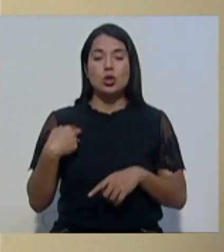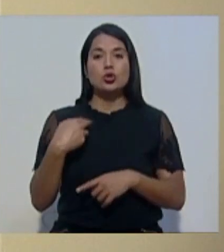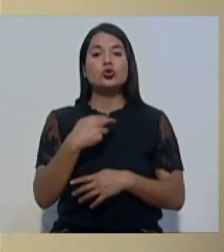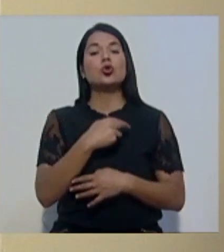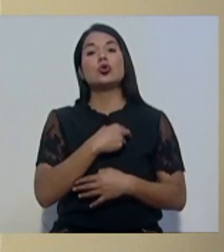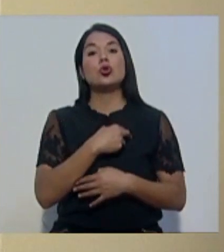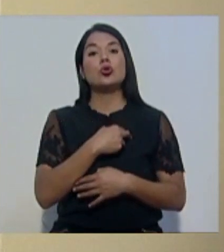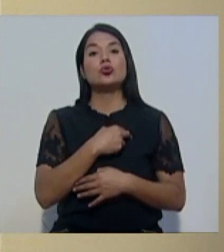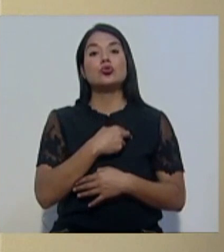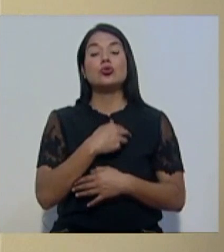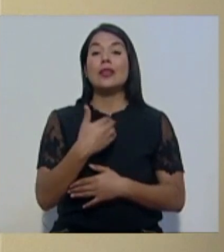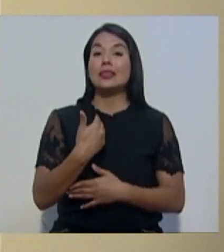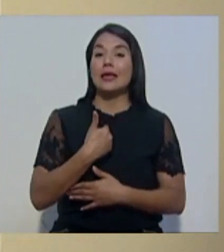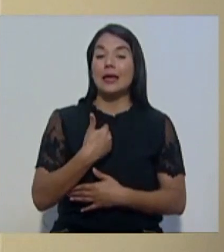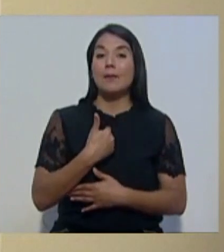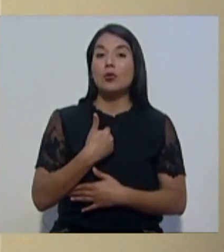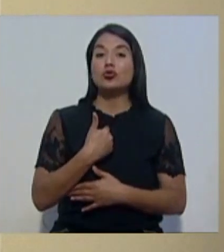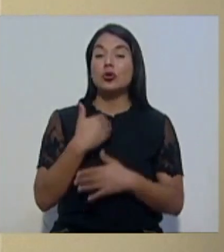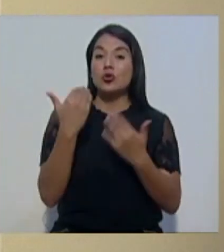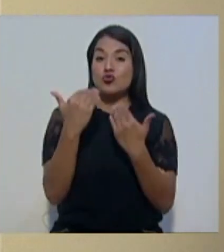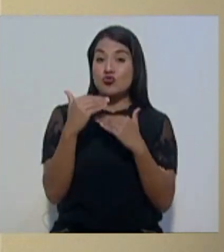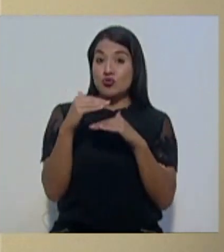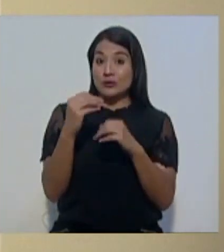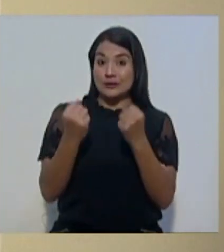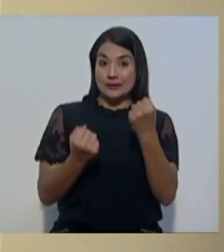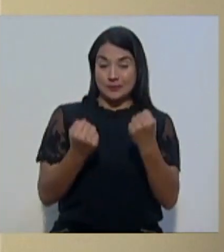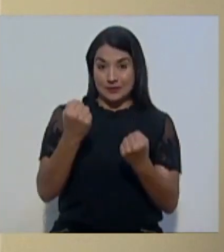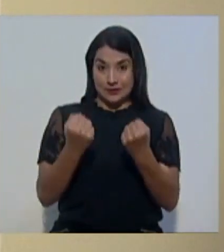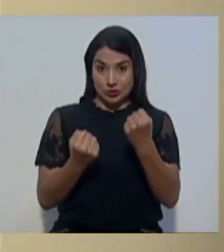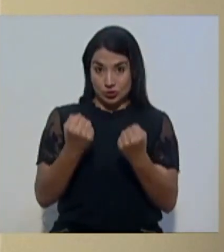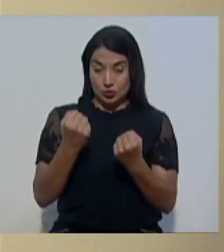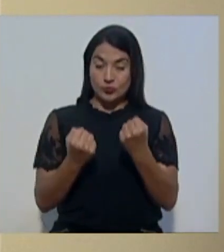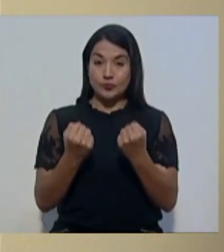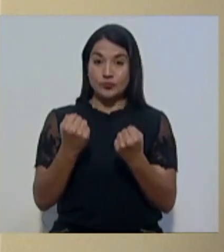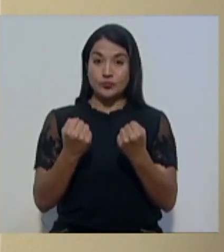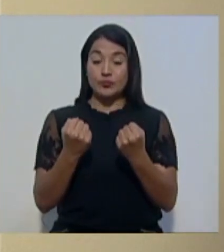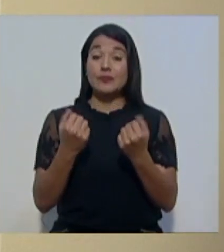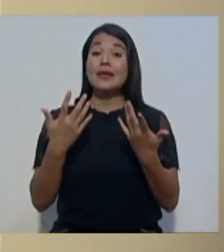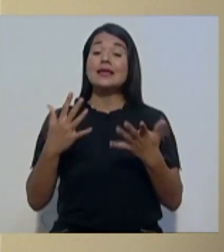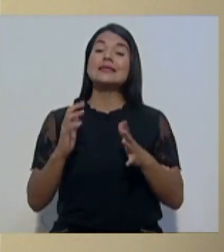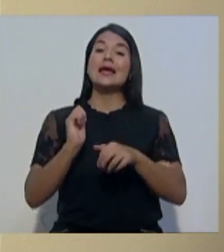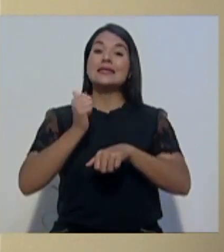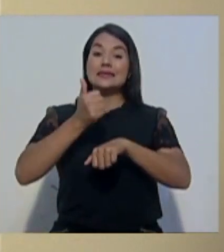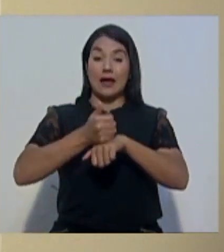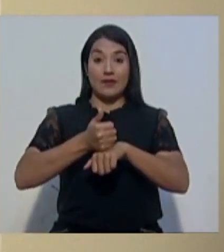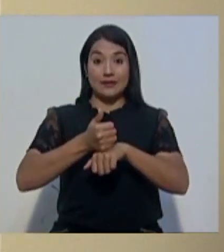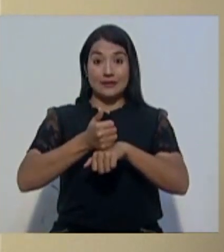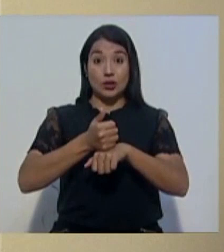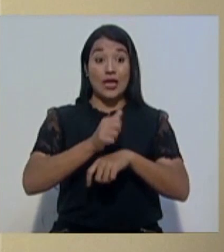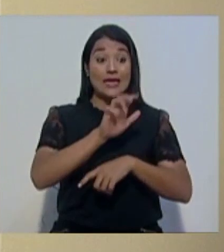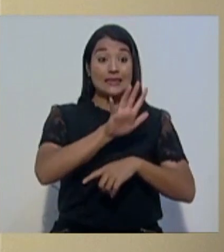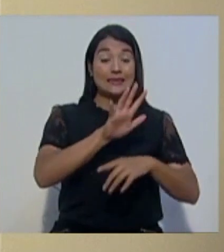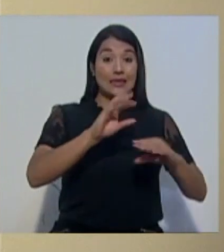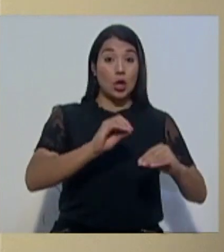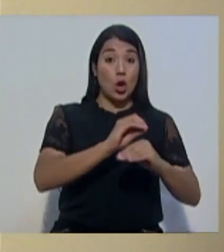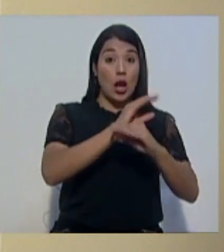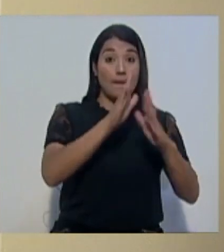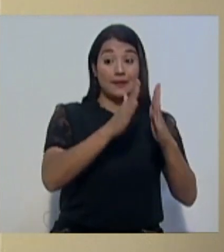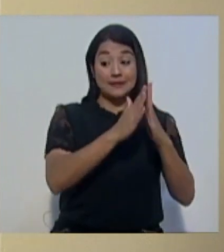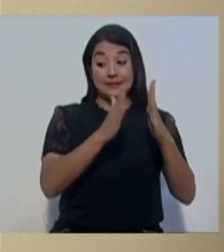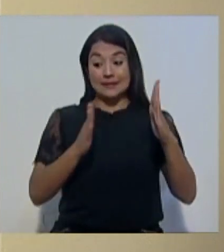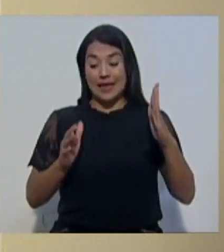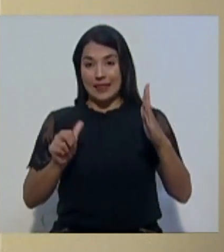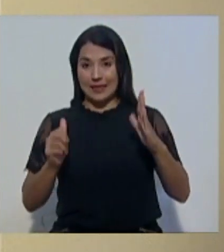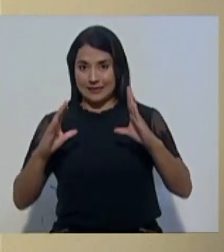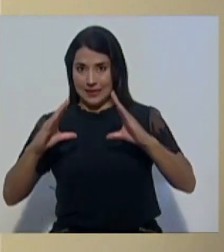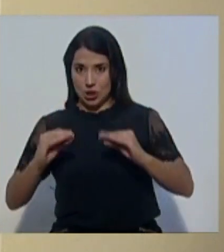una restricción vehicular que está establecida de 5 de la mañana a 10 de